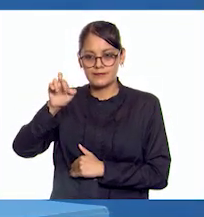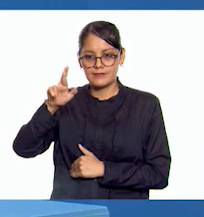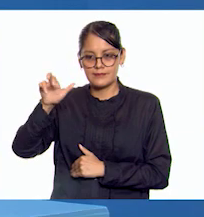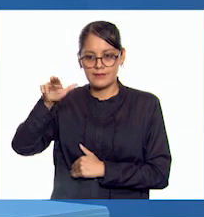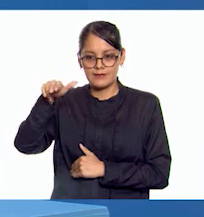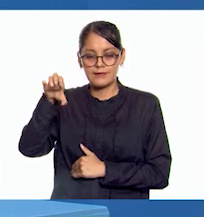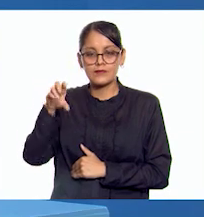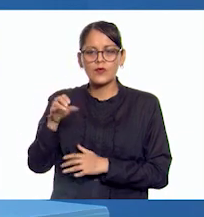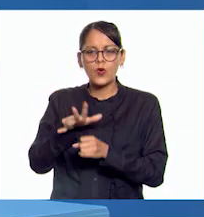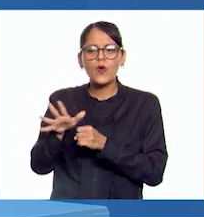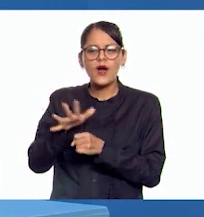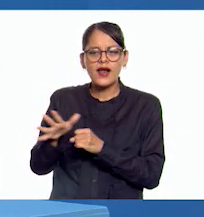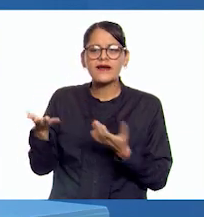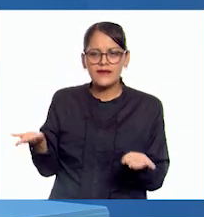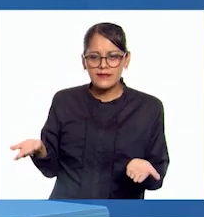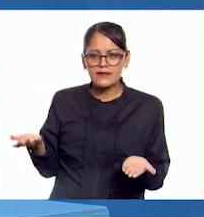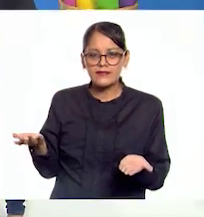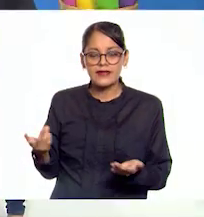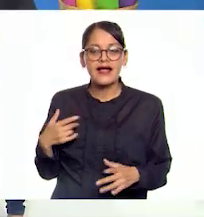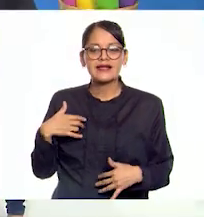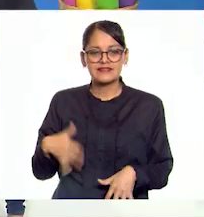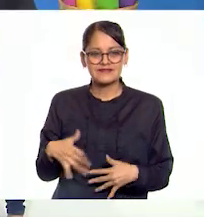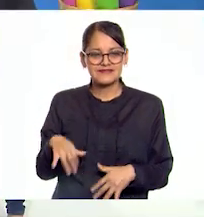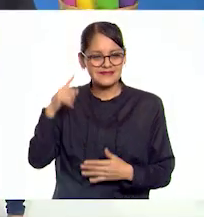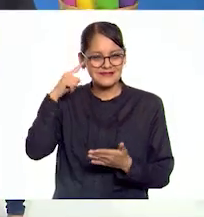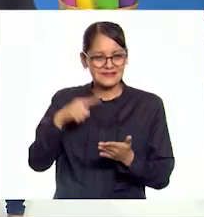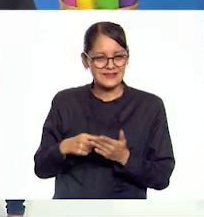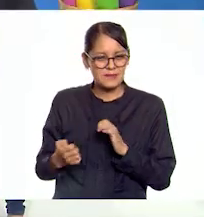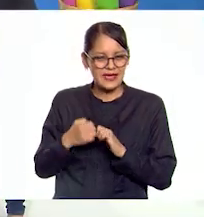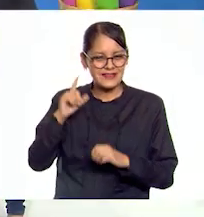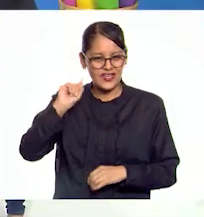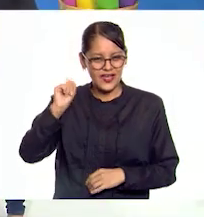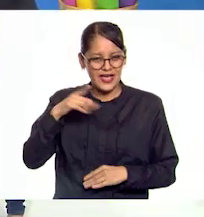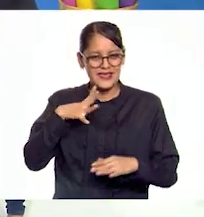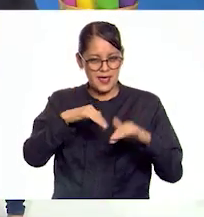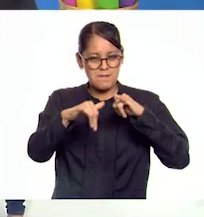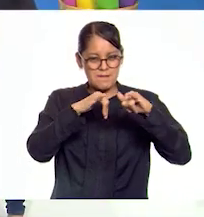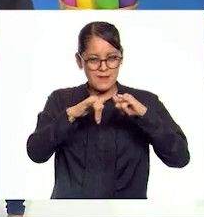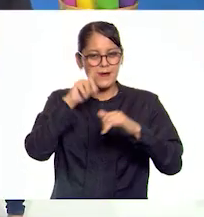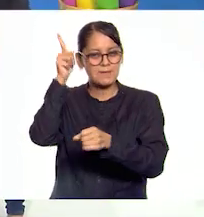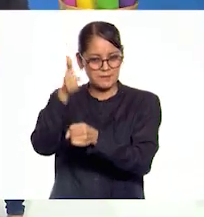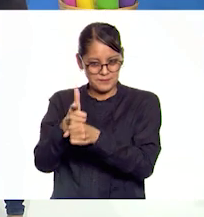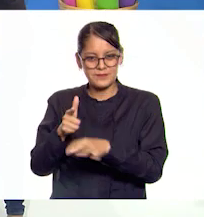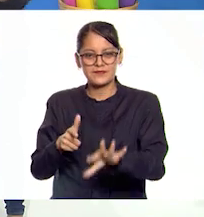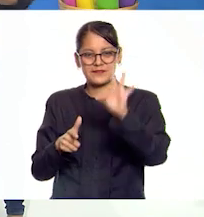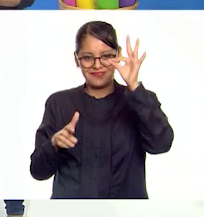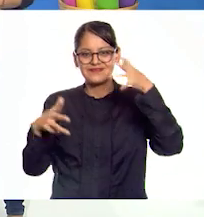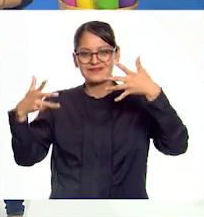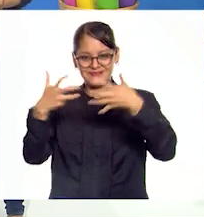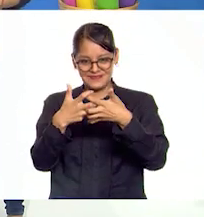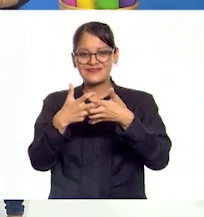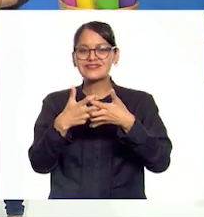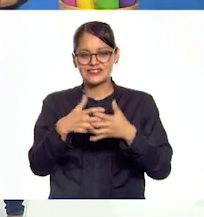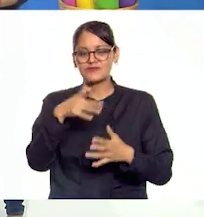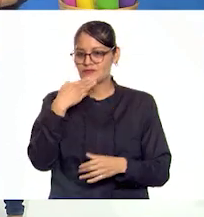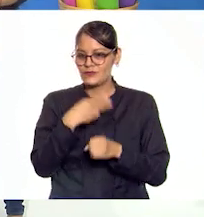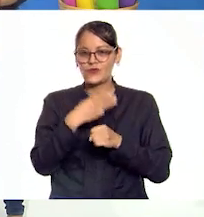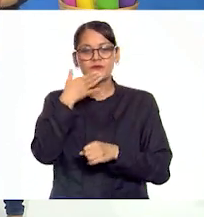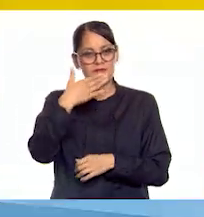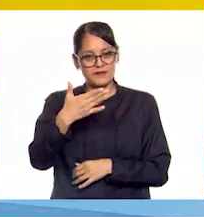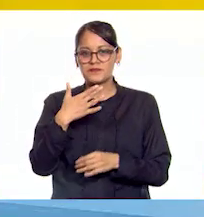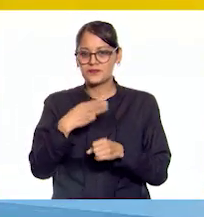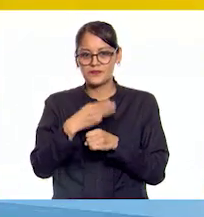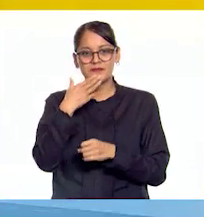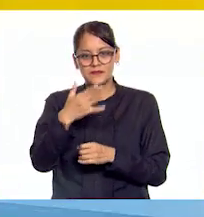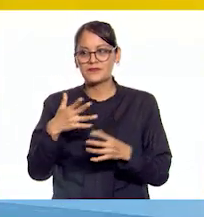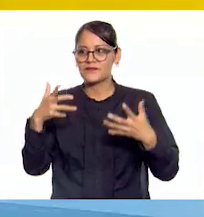¿Cuál crees que pueda ser? No me engañan porque ahí tengo mi mapa, va a ser este de aquí. Excelente, Jenny, muy bien, vas muy